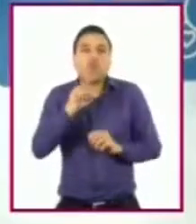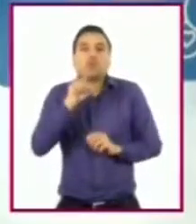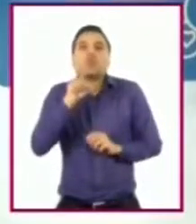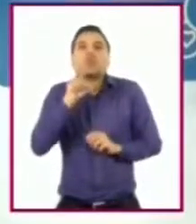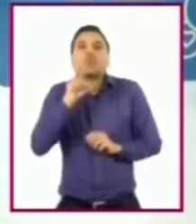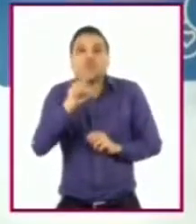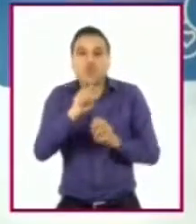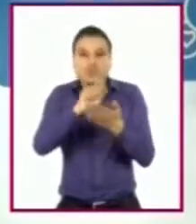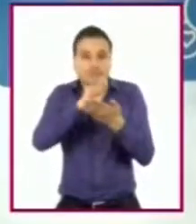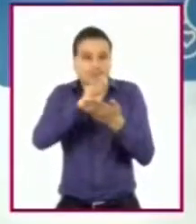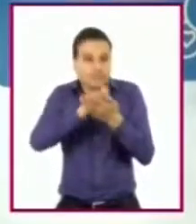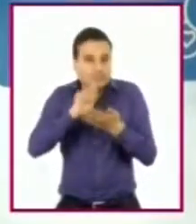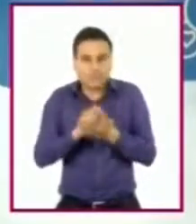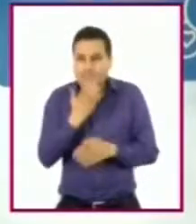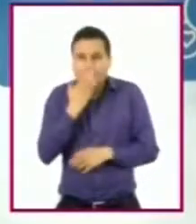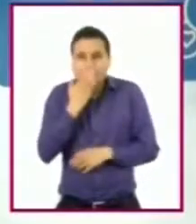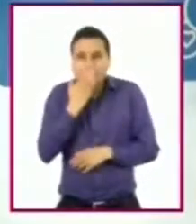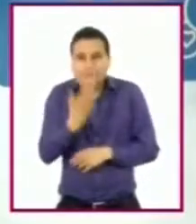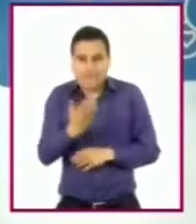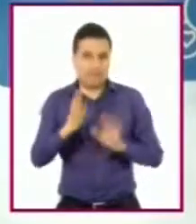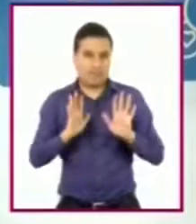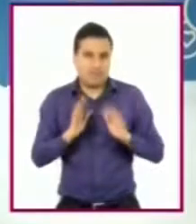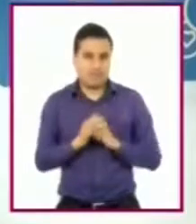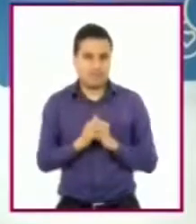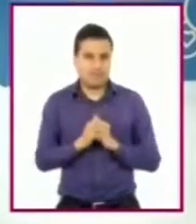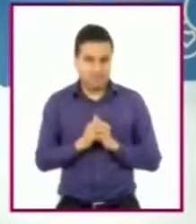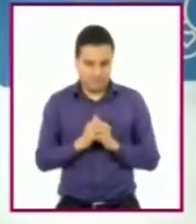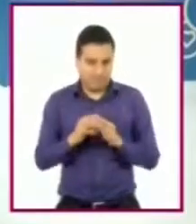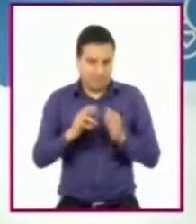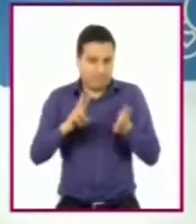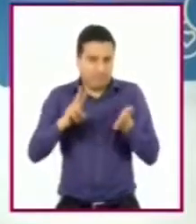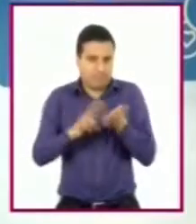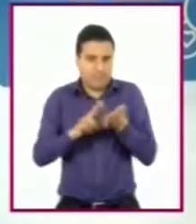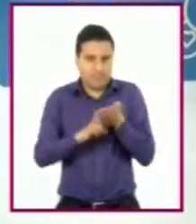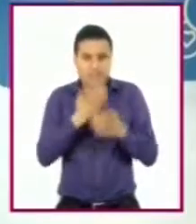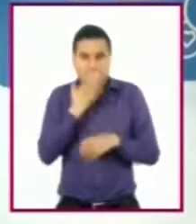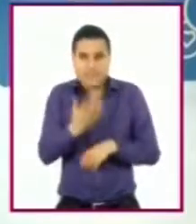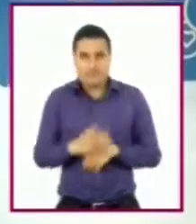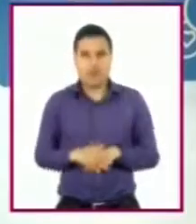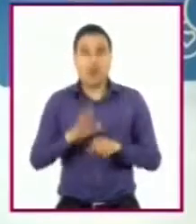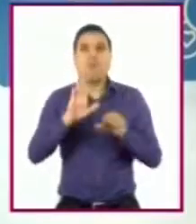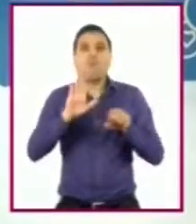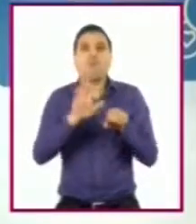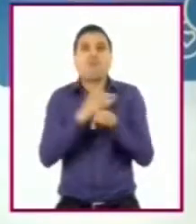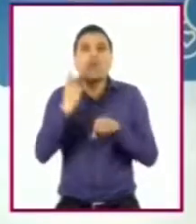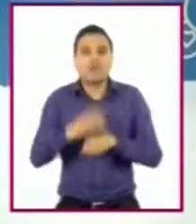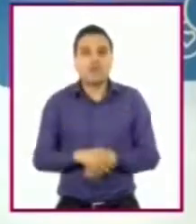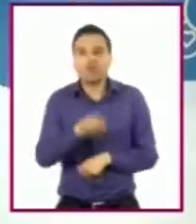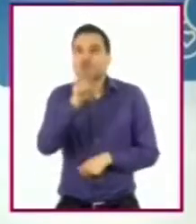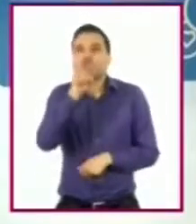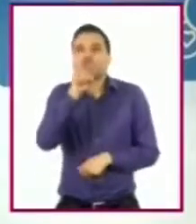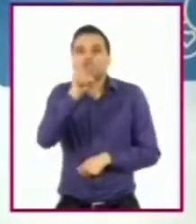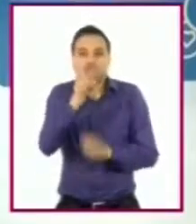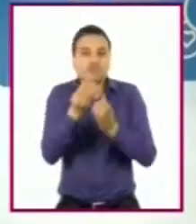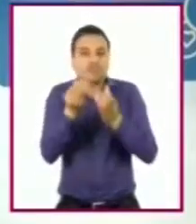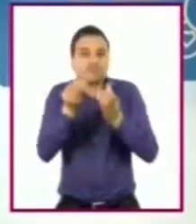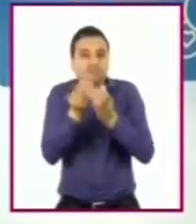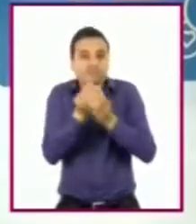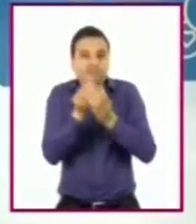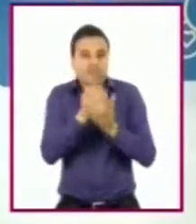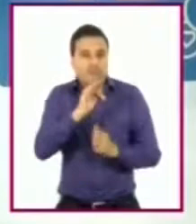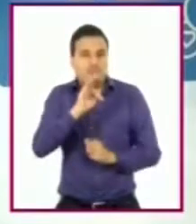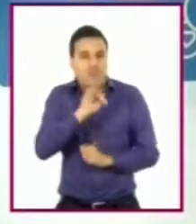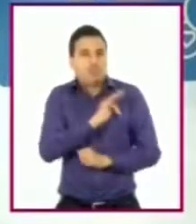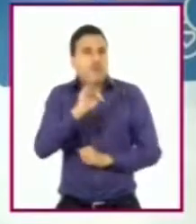opciones que hayan seleccionado de la lista son válidas, porque son las que cada una y uno de ustedes consideran